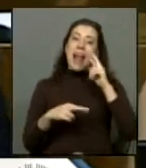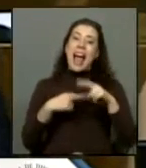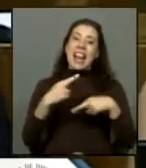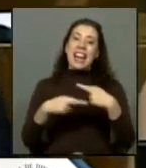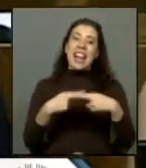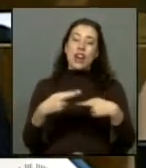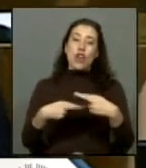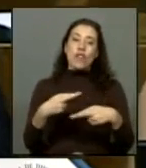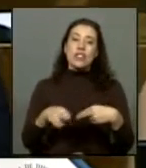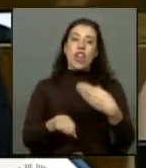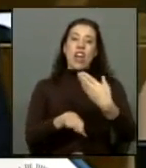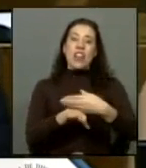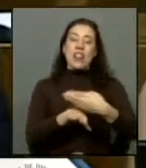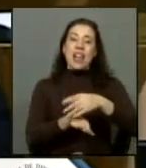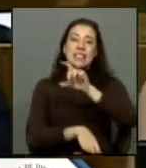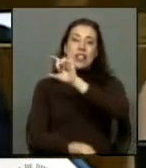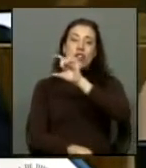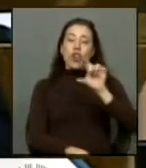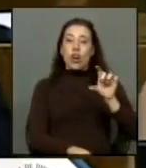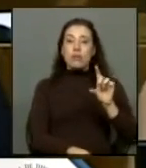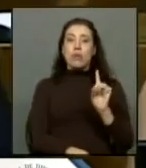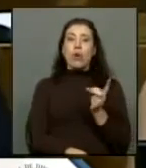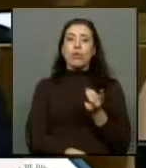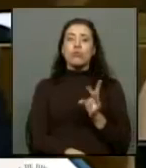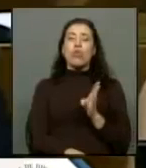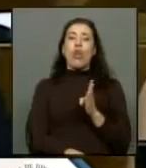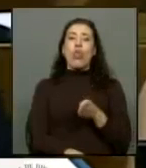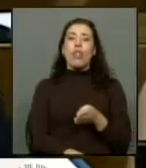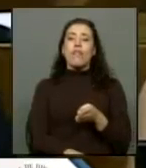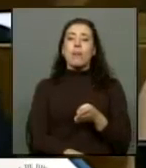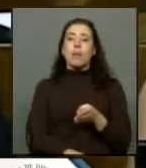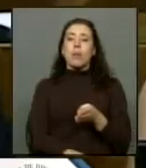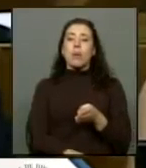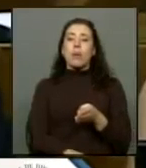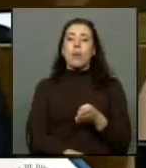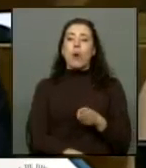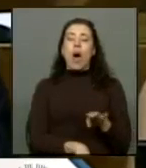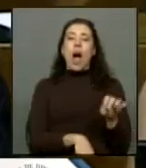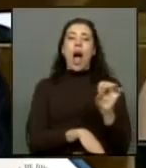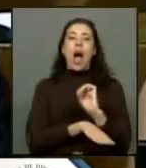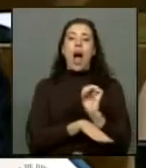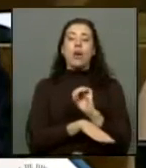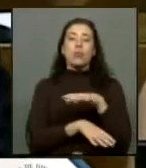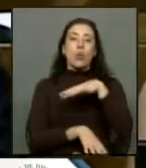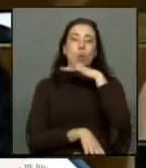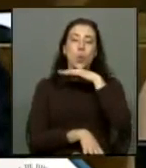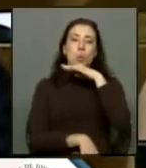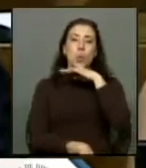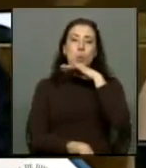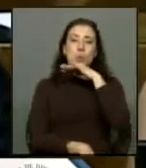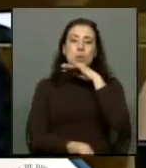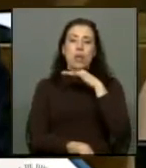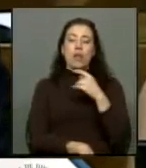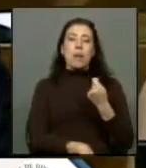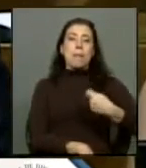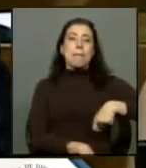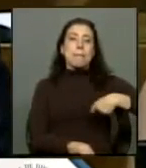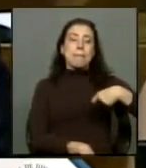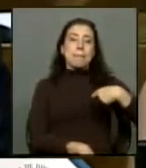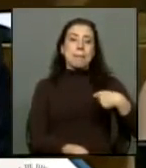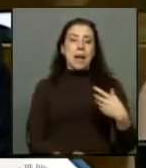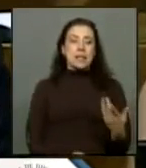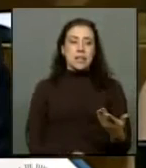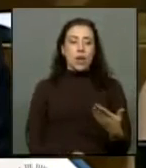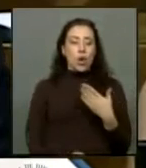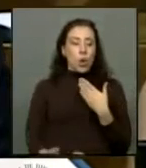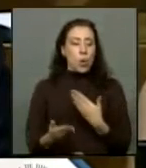parque de taxis colectivos y no solamente tener que recurrir a vehículos usados que son muchas veces más caros, en